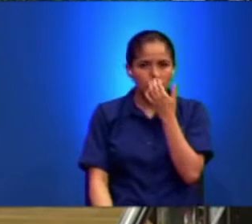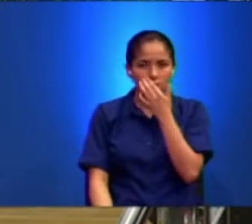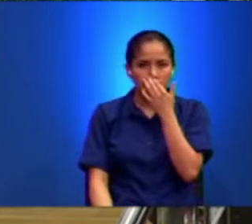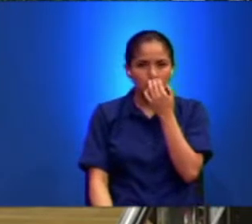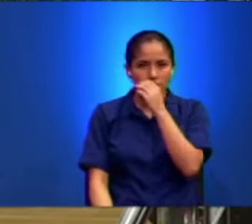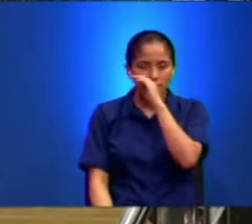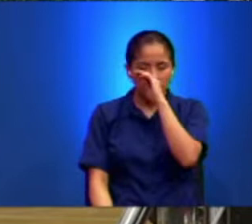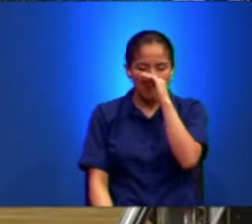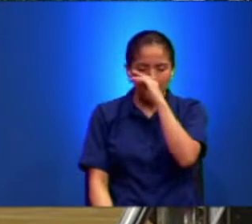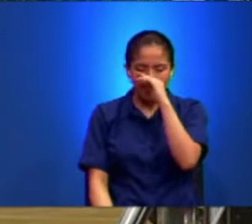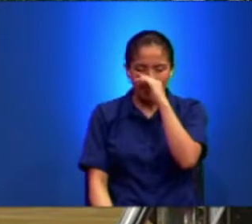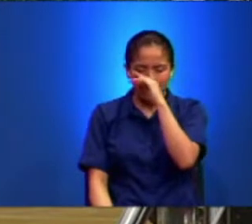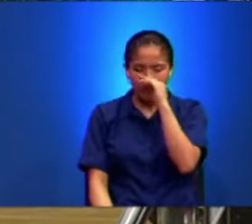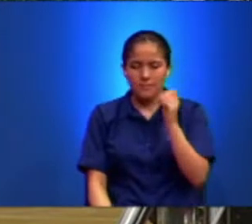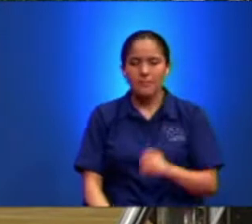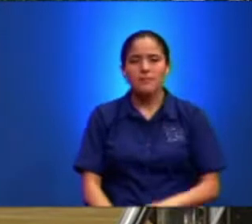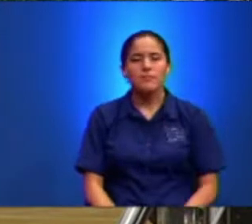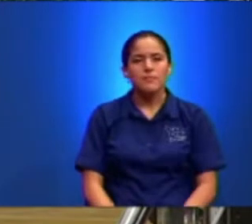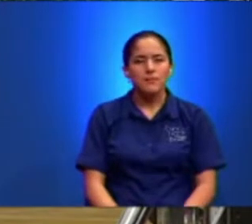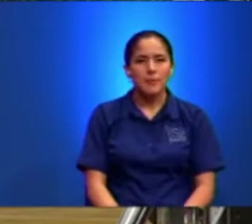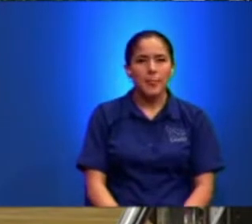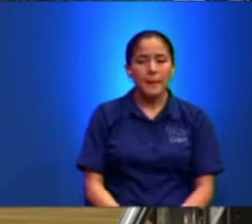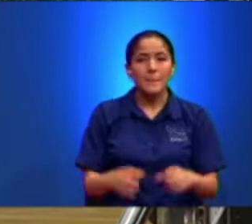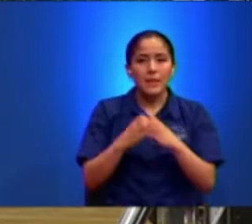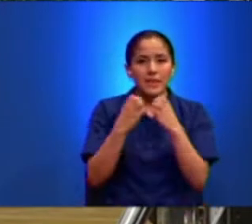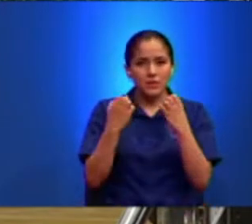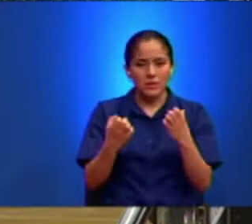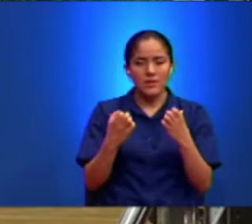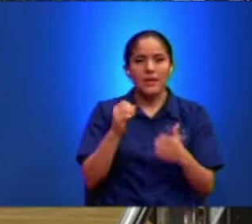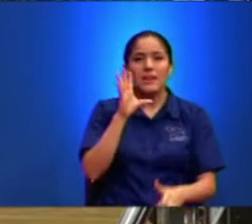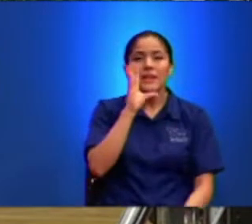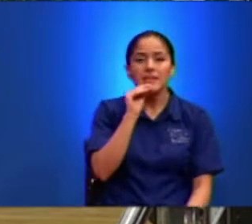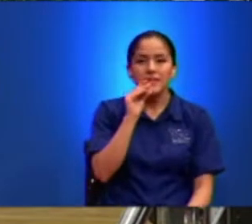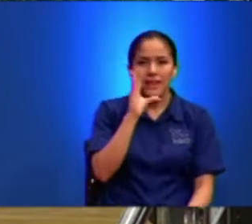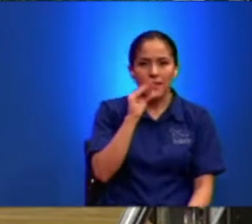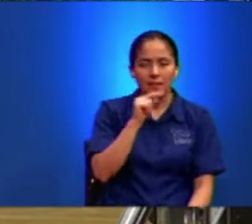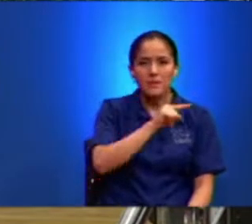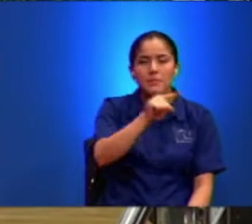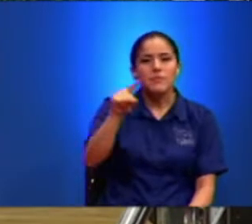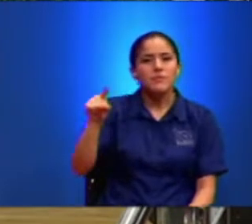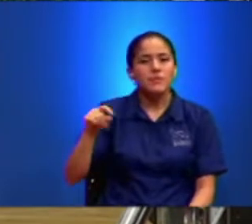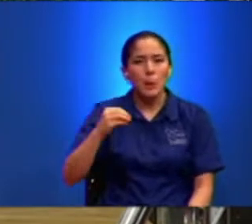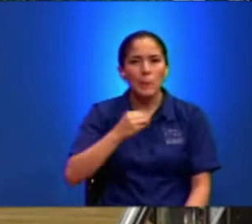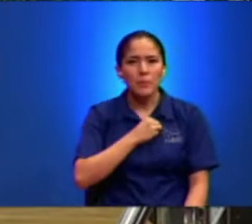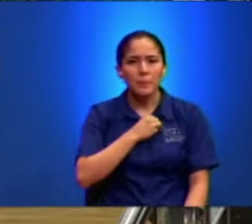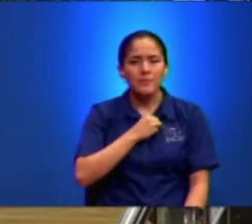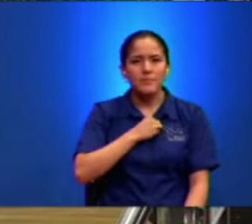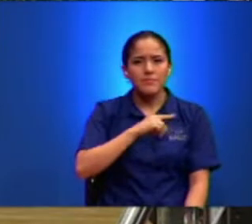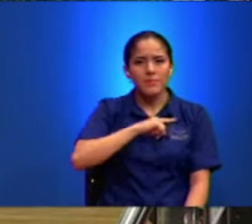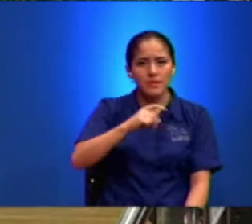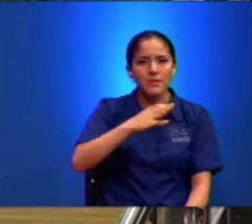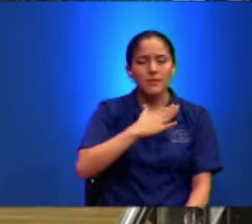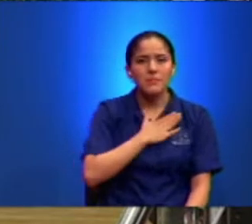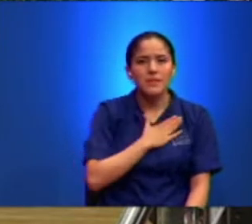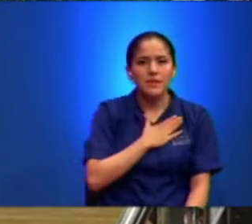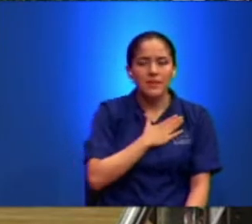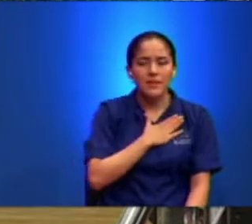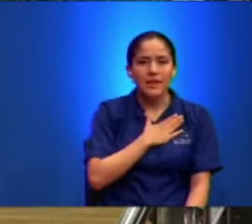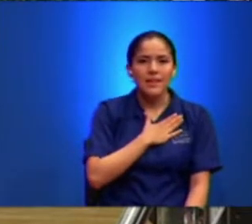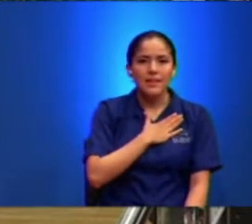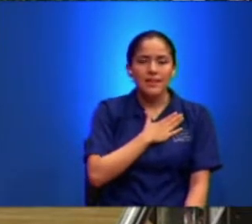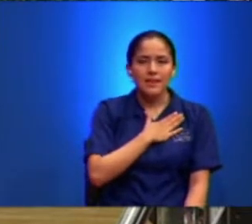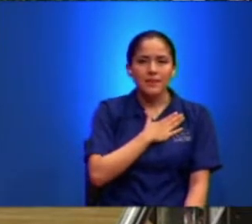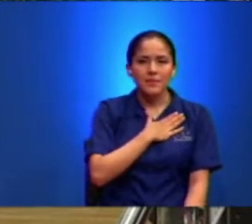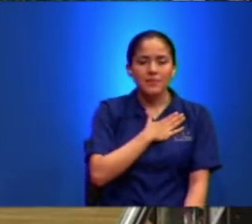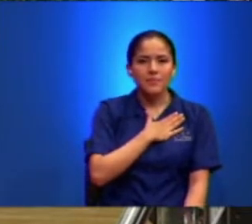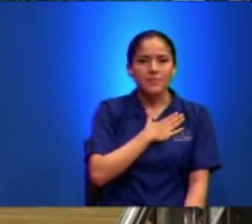Entonces Eso Él les habla a ellos ¿Verdad? El que quiera ser mi discípulo Tiene que tomar su cruz Eso